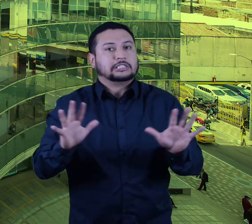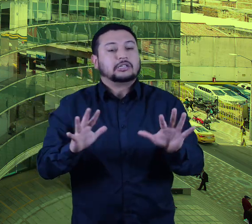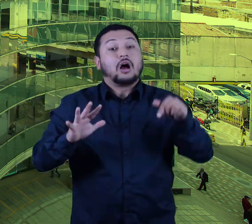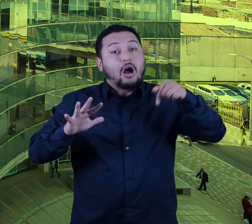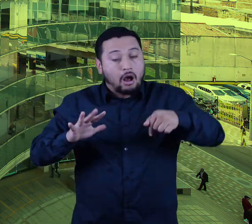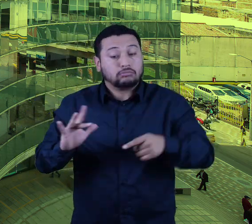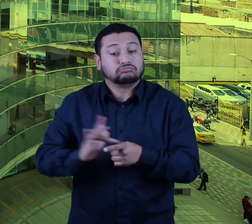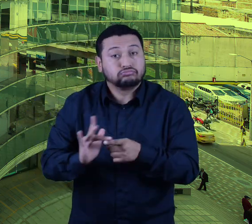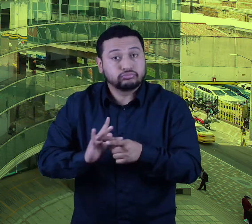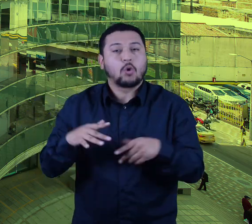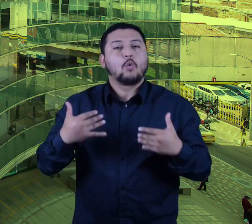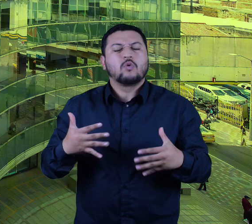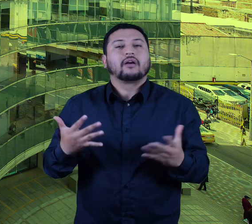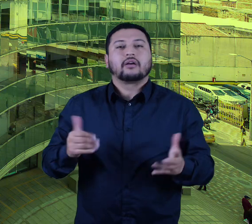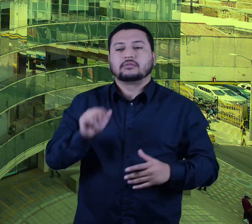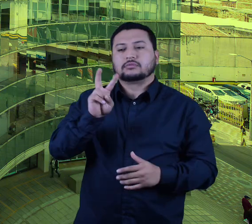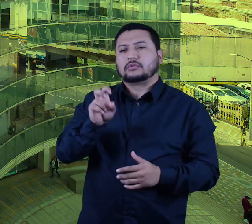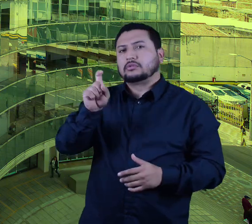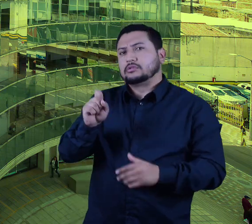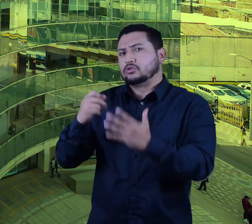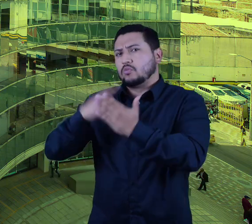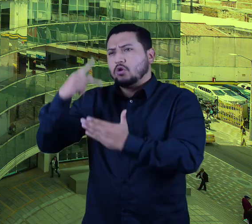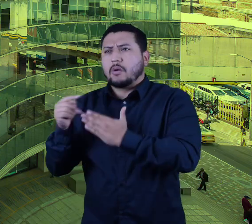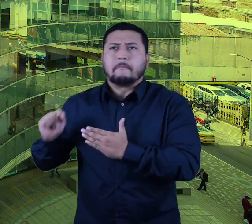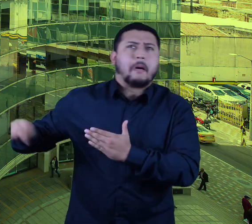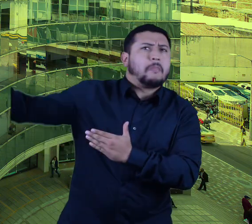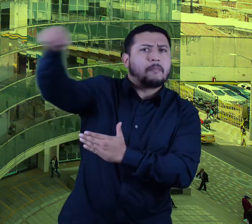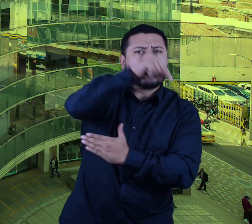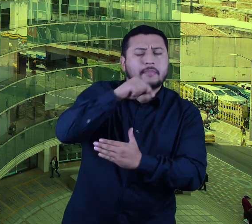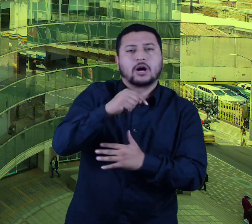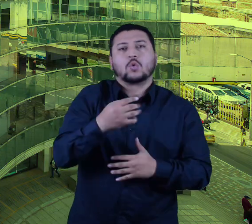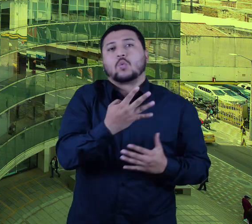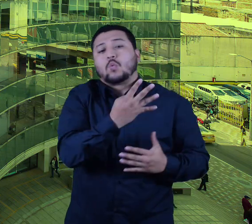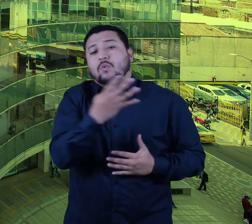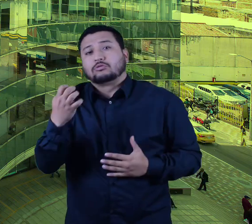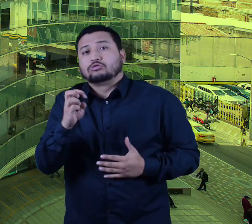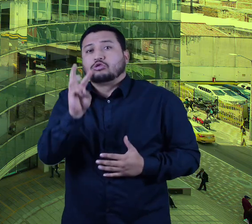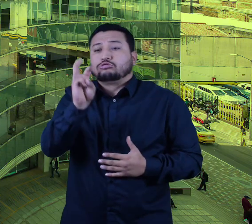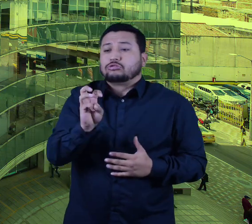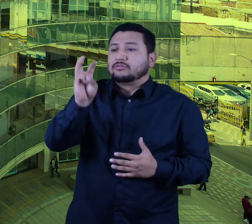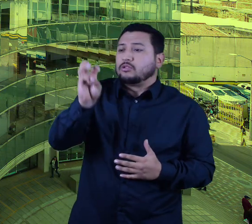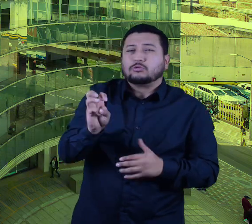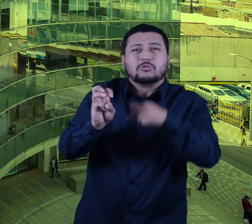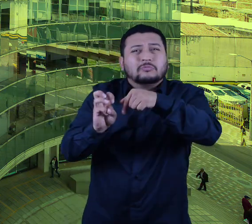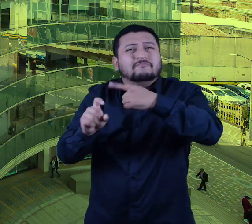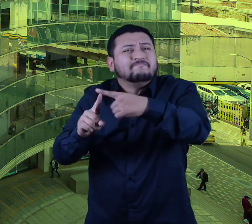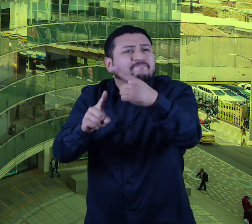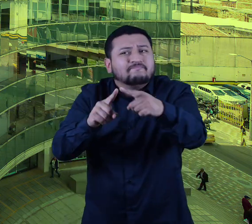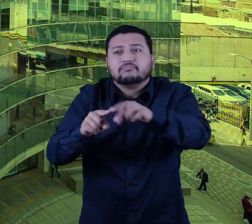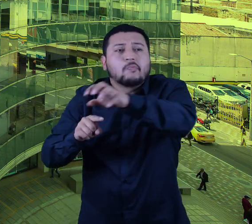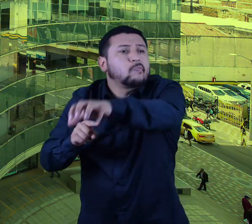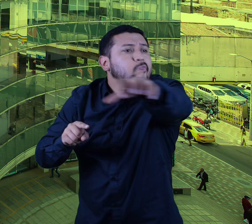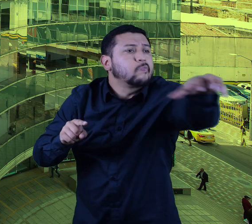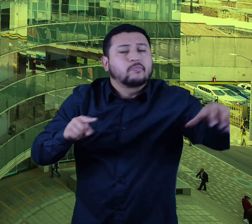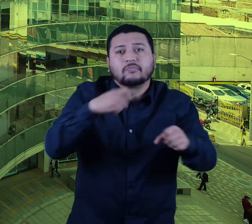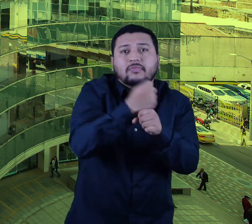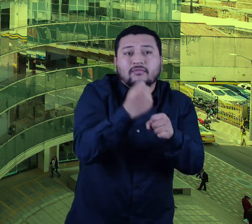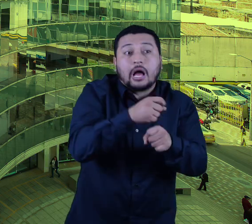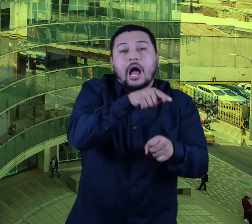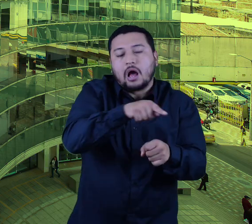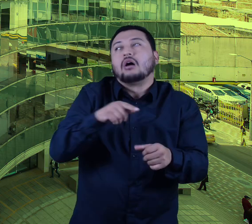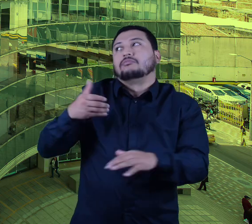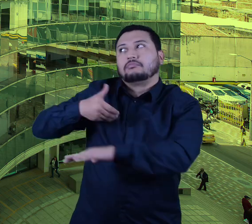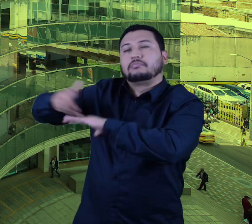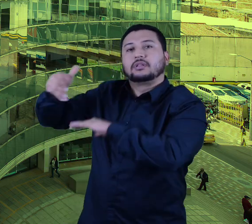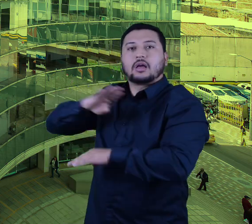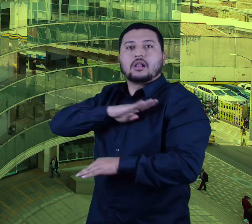tenemos en más de 76 proyectos, más de 488 frentes de trabajo que el alcalde nos pidió que los cambiáramos por este tipo de polisombras.